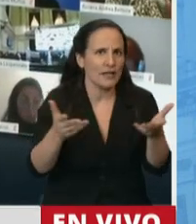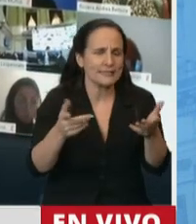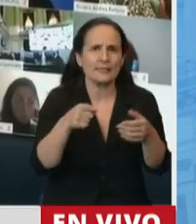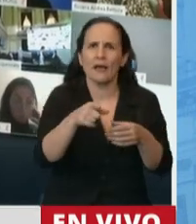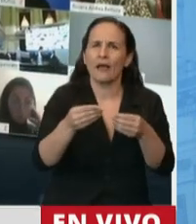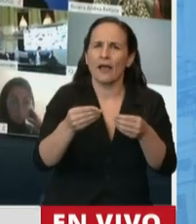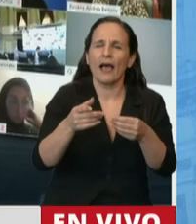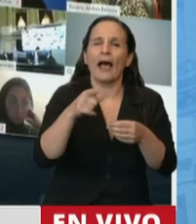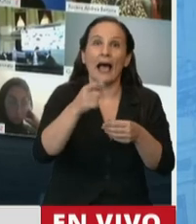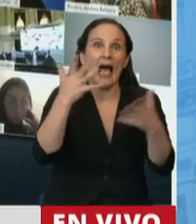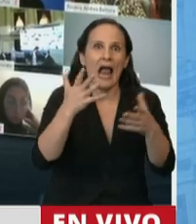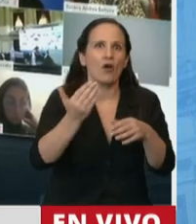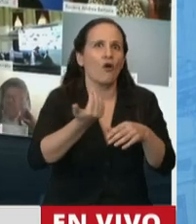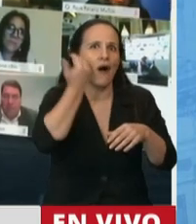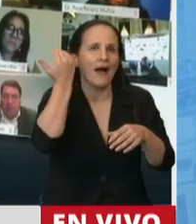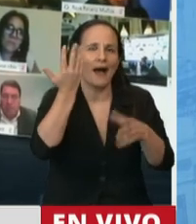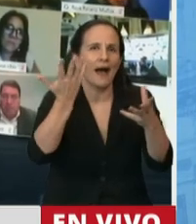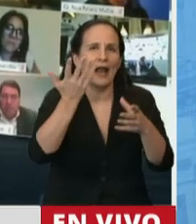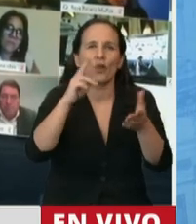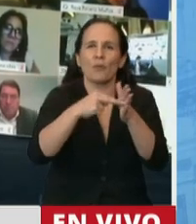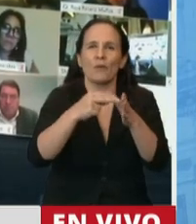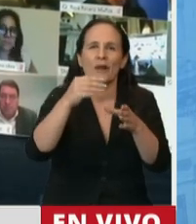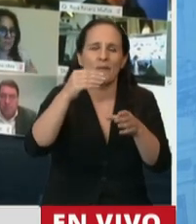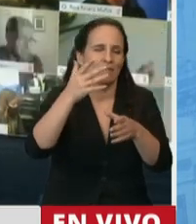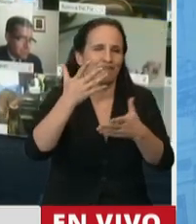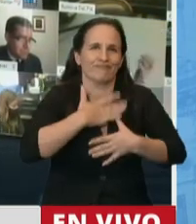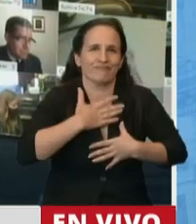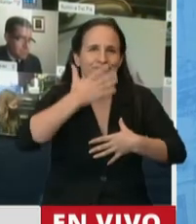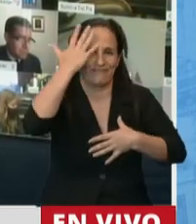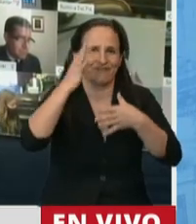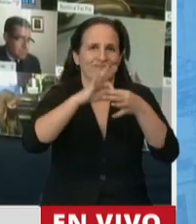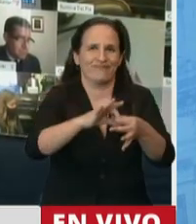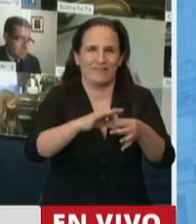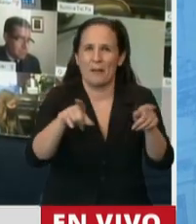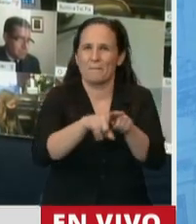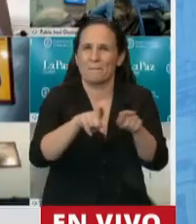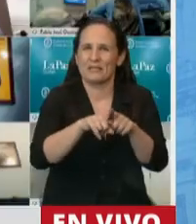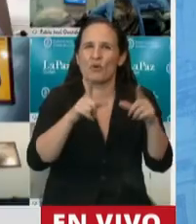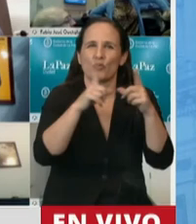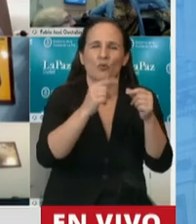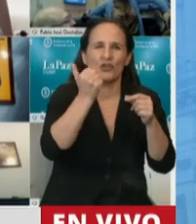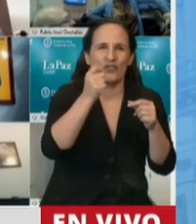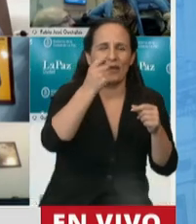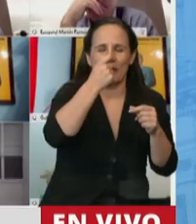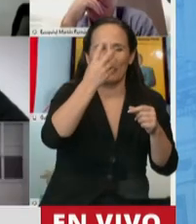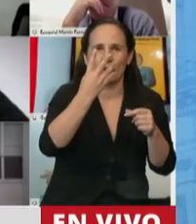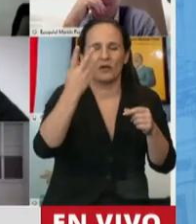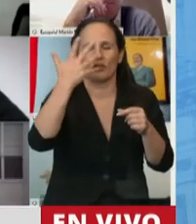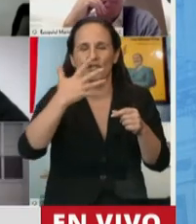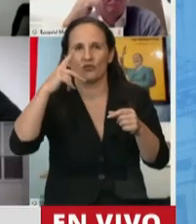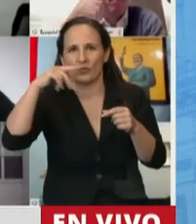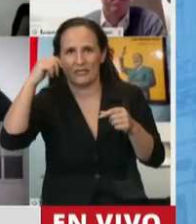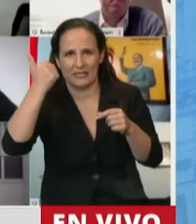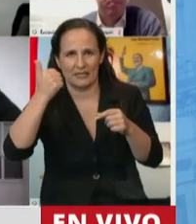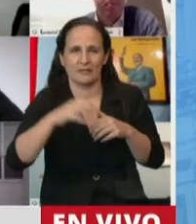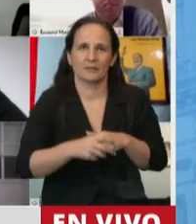en el caso de los accidentes con ocasión del trabajo, conforme a lo que lo indica el artículo 6 de la ley 24.557.